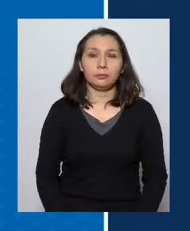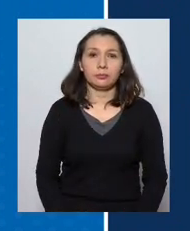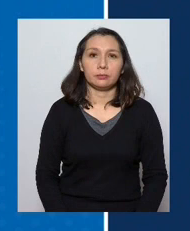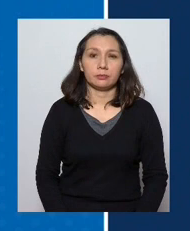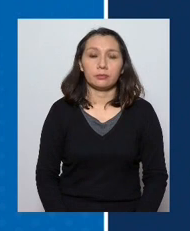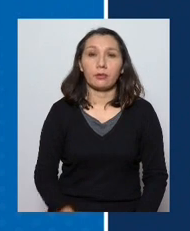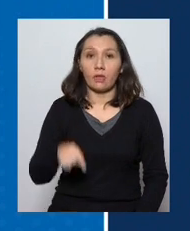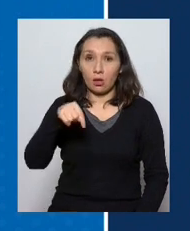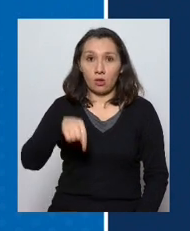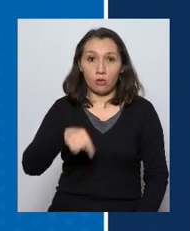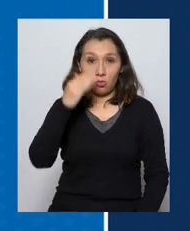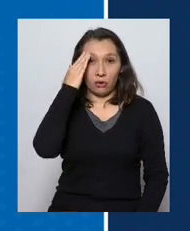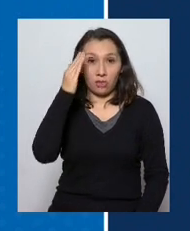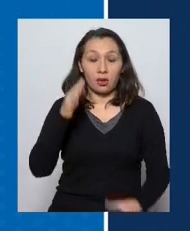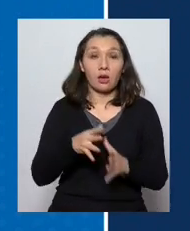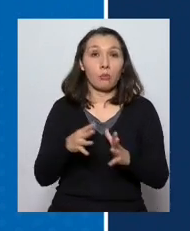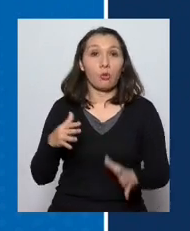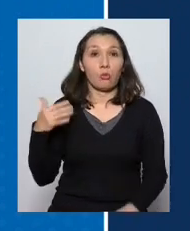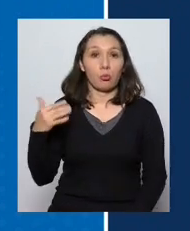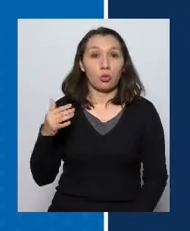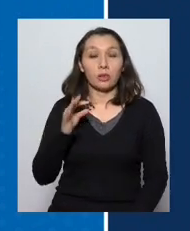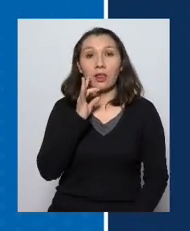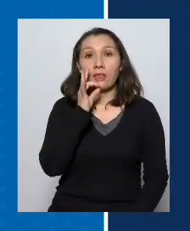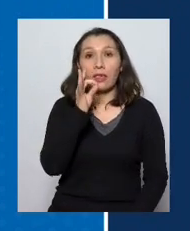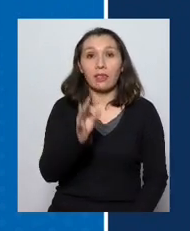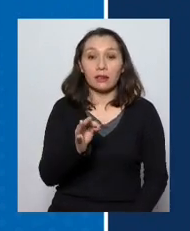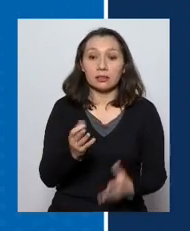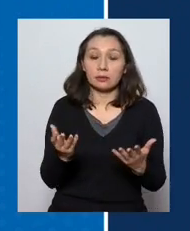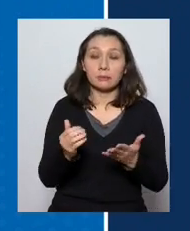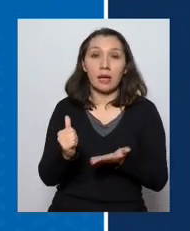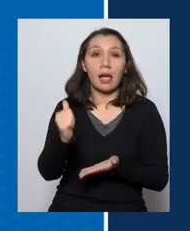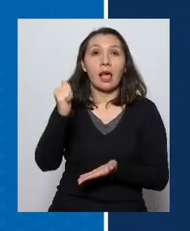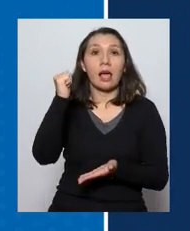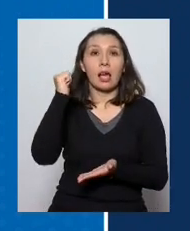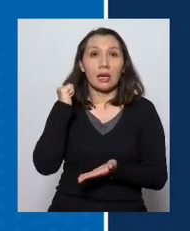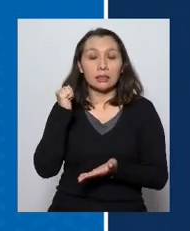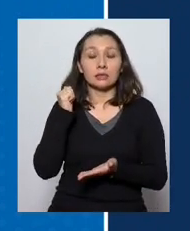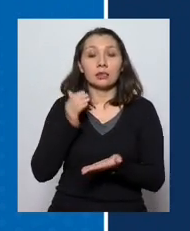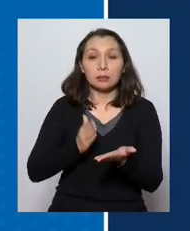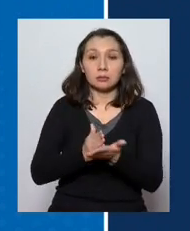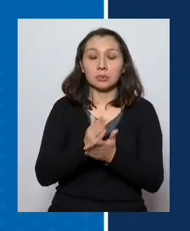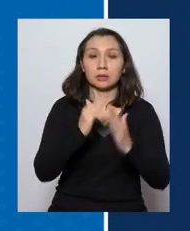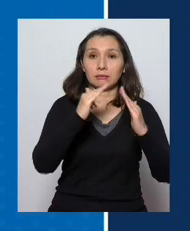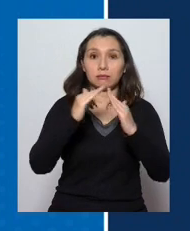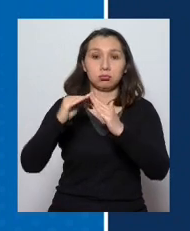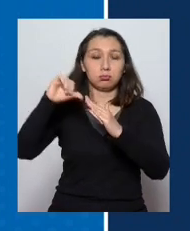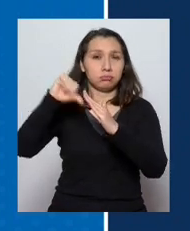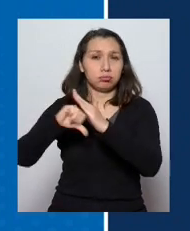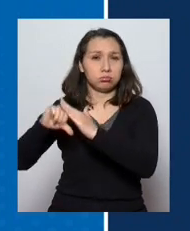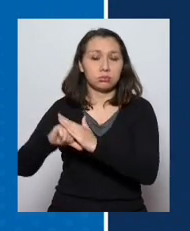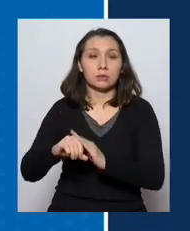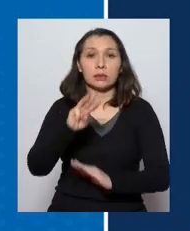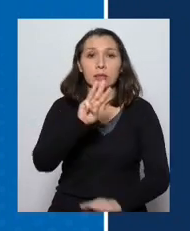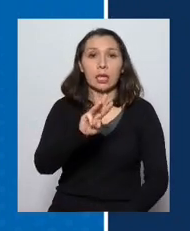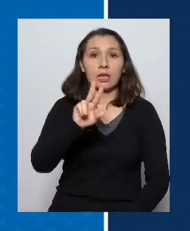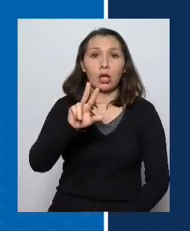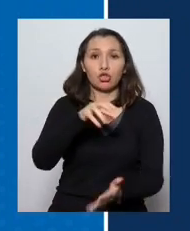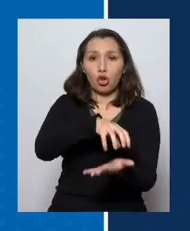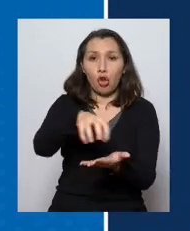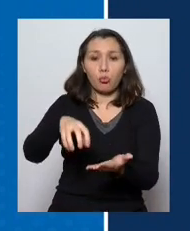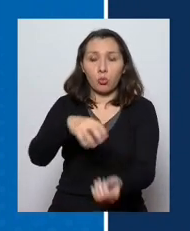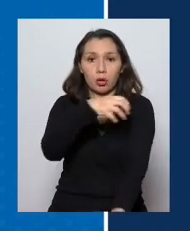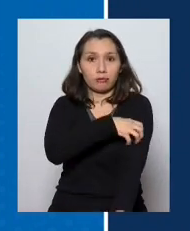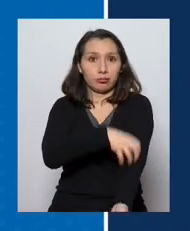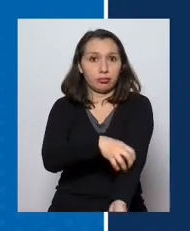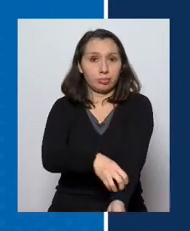Hoy día es muy importante decir que desde ayer entraron en cuarentena 38 comunas de nuestro